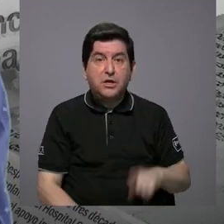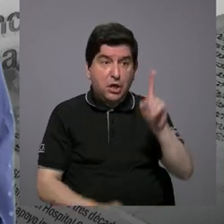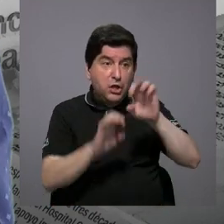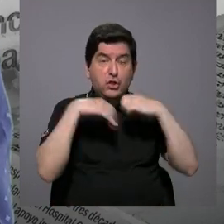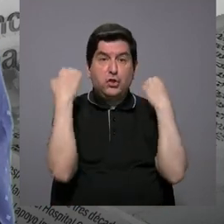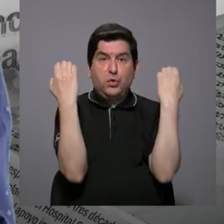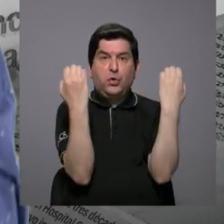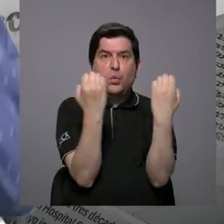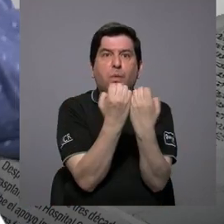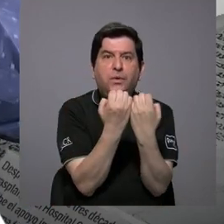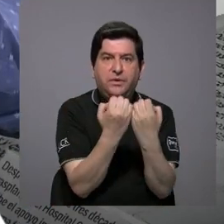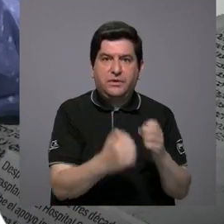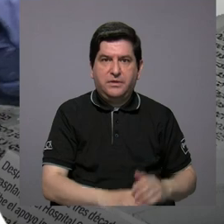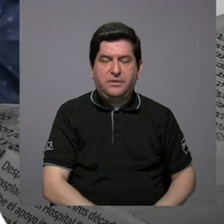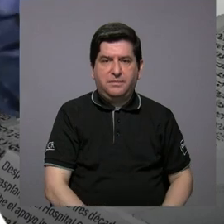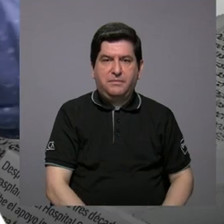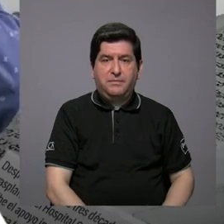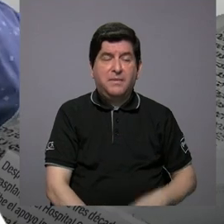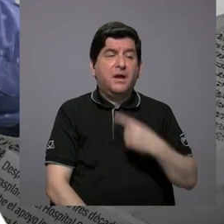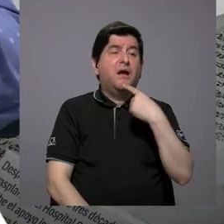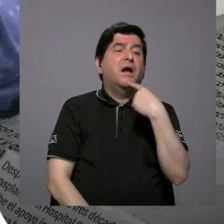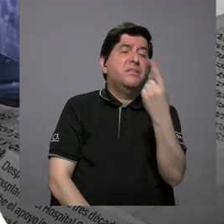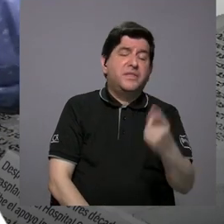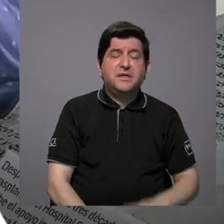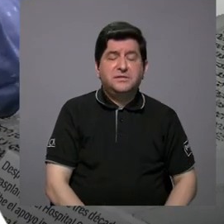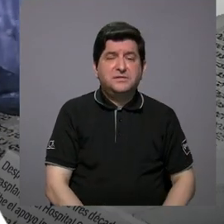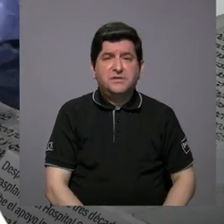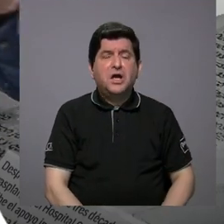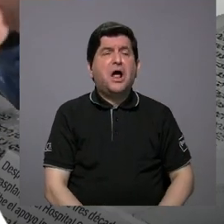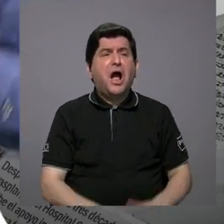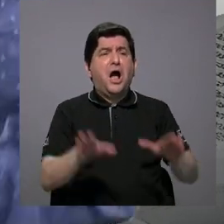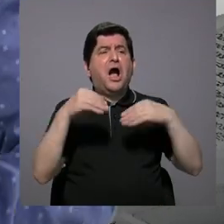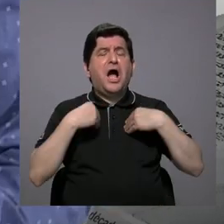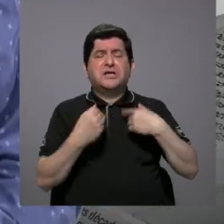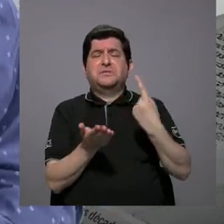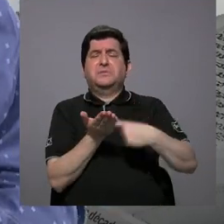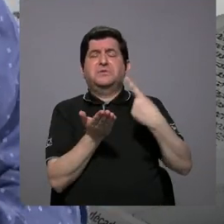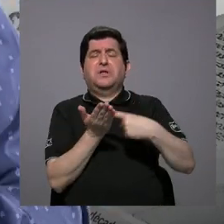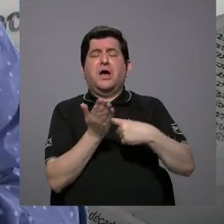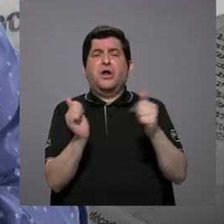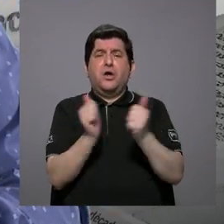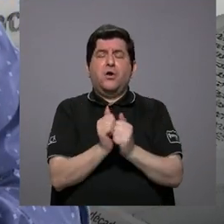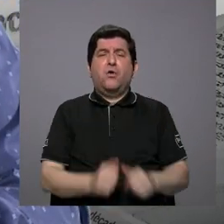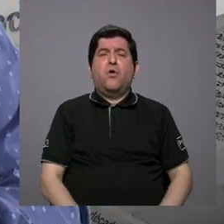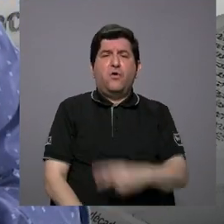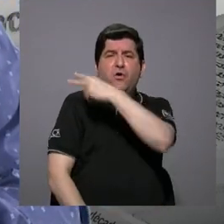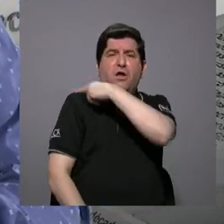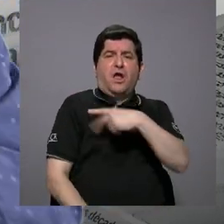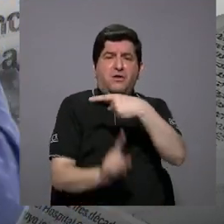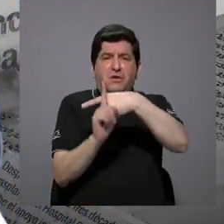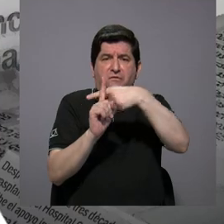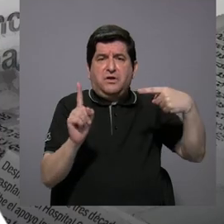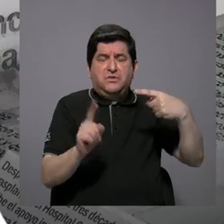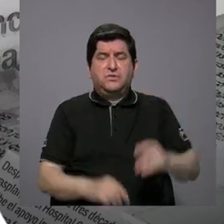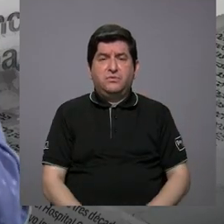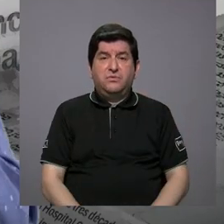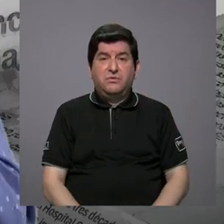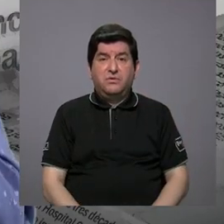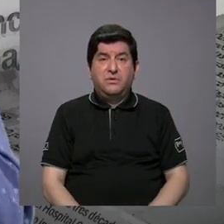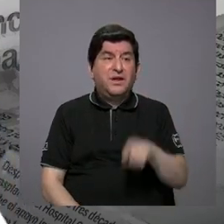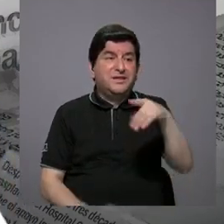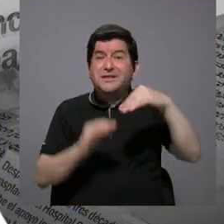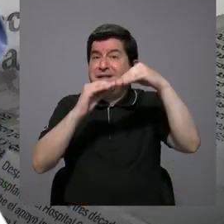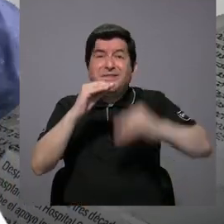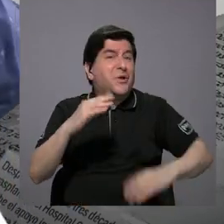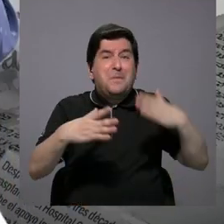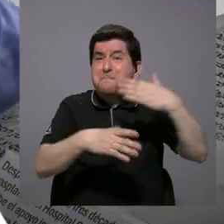equipo donde dijeron que se iban a echar la bronca con los mandos medios. Y eso fue lo mismo que